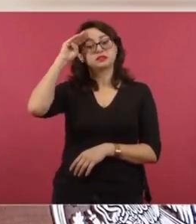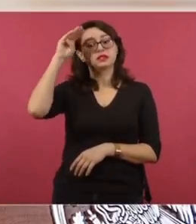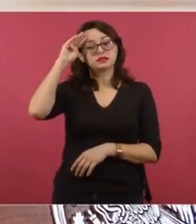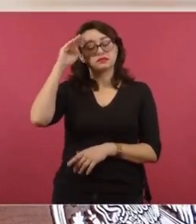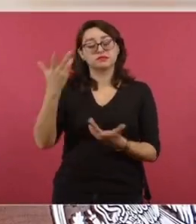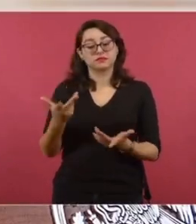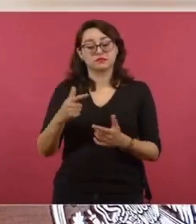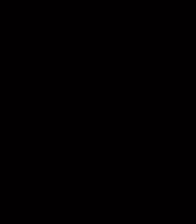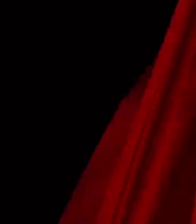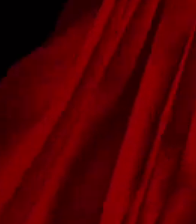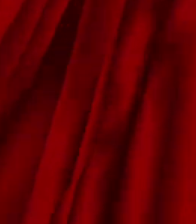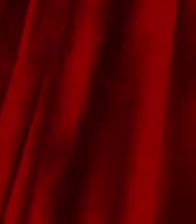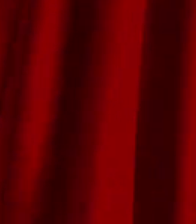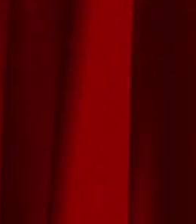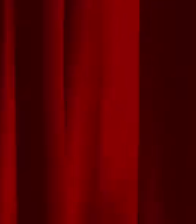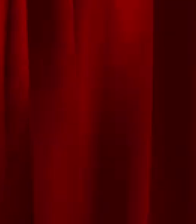en la transformación.